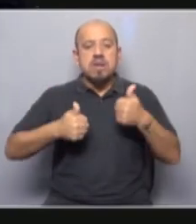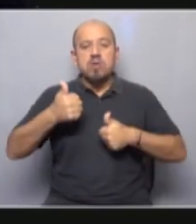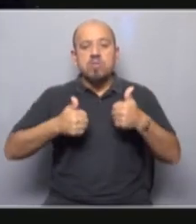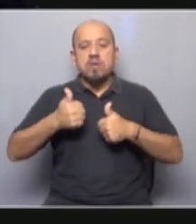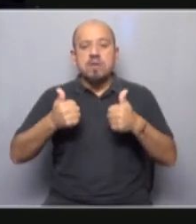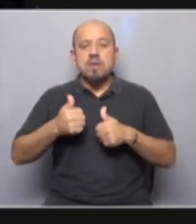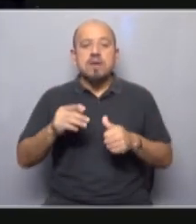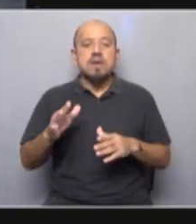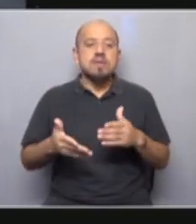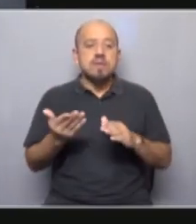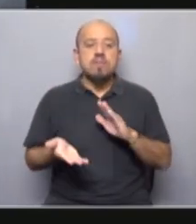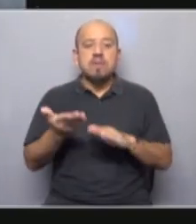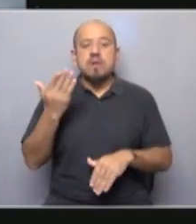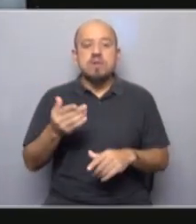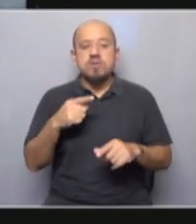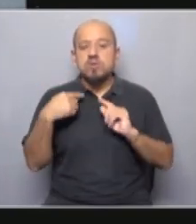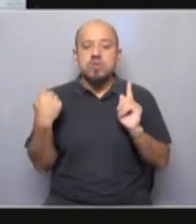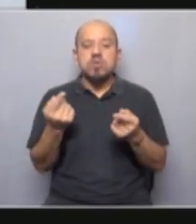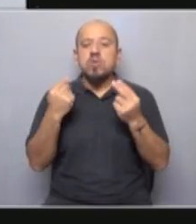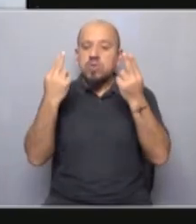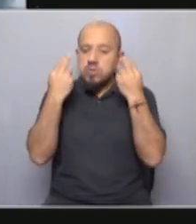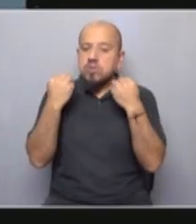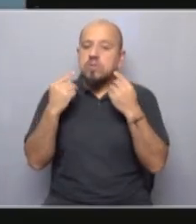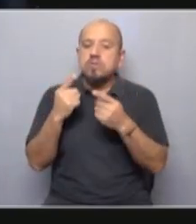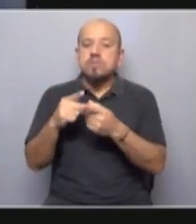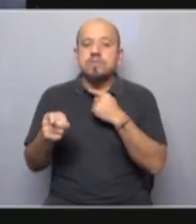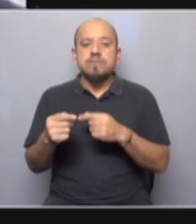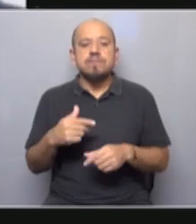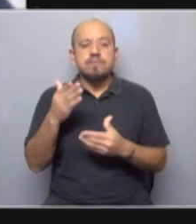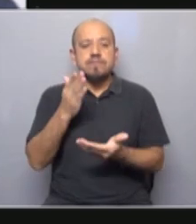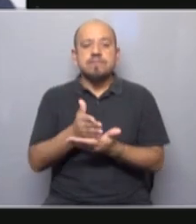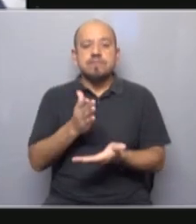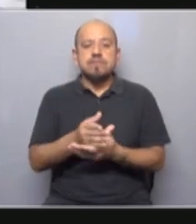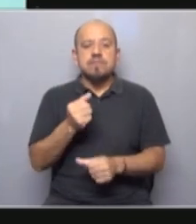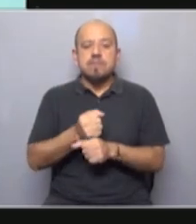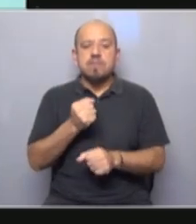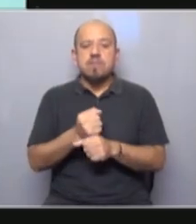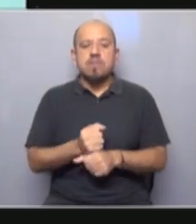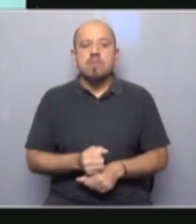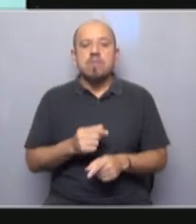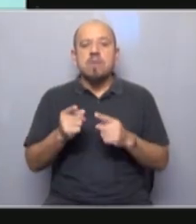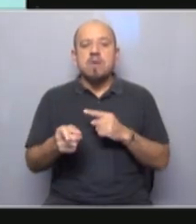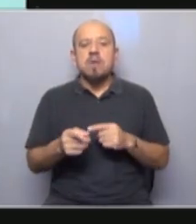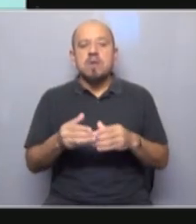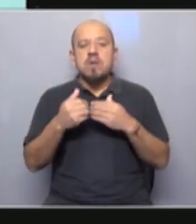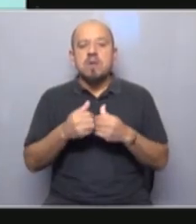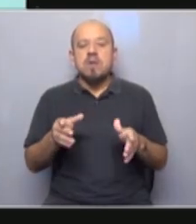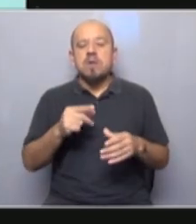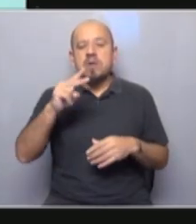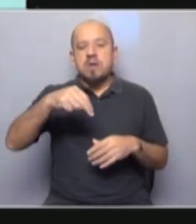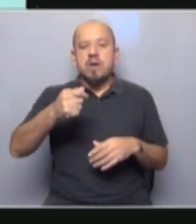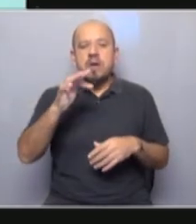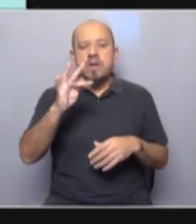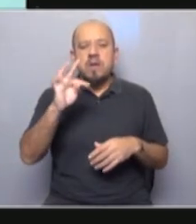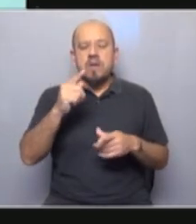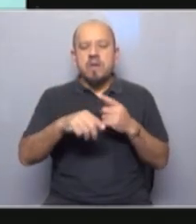en el bien supremo al cual deben subordinarse todos los demás, entre ellos el derecho del trabajo. Con la entrada en vigencia del NAFTA, el primer